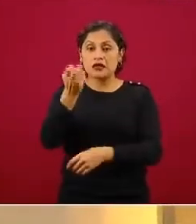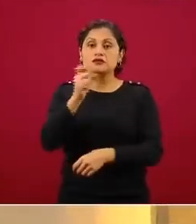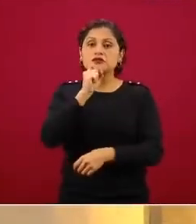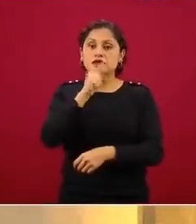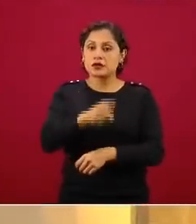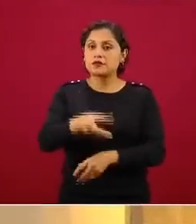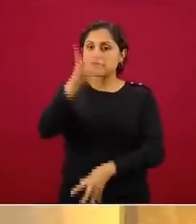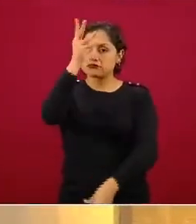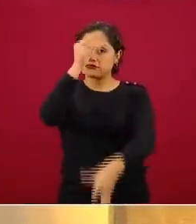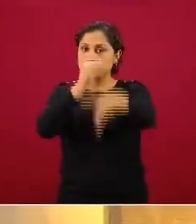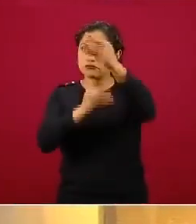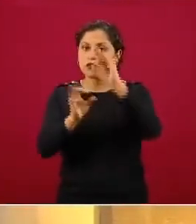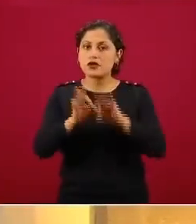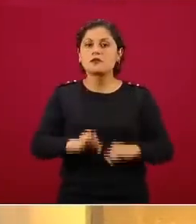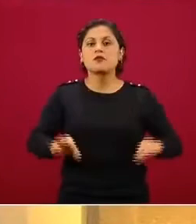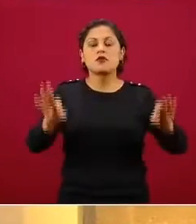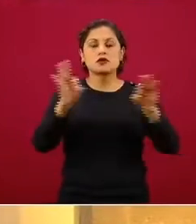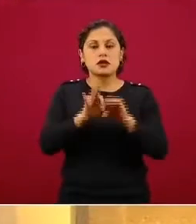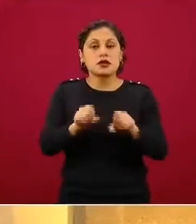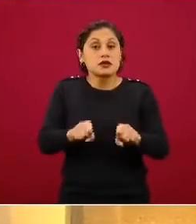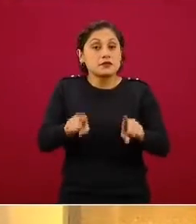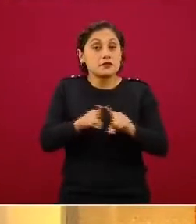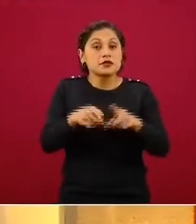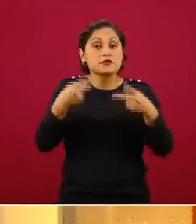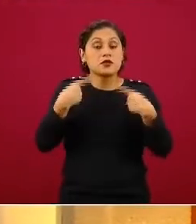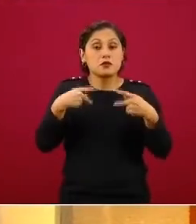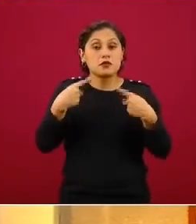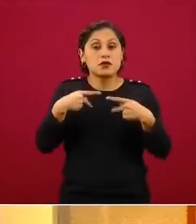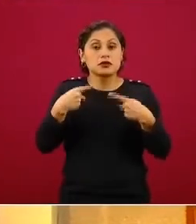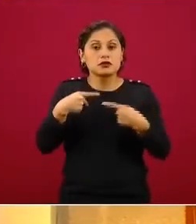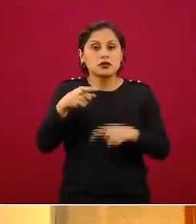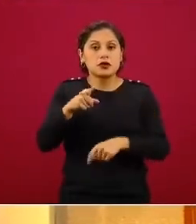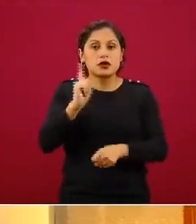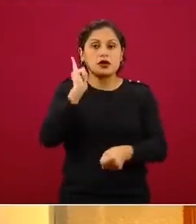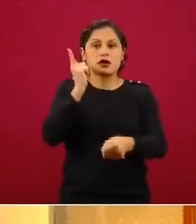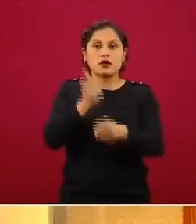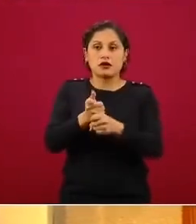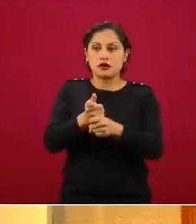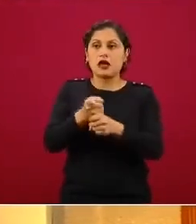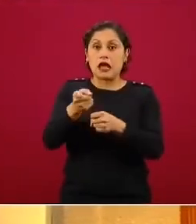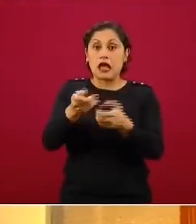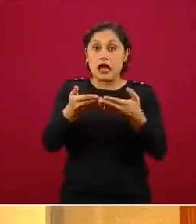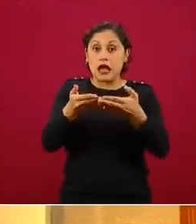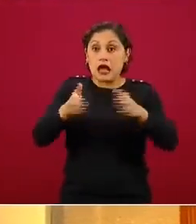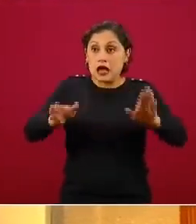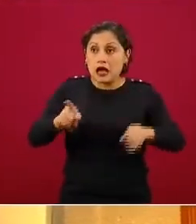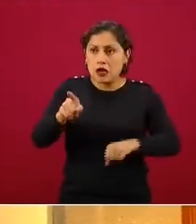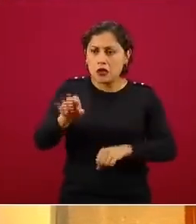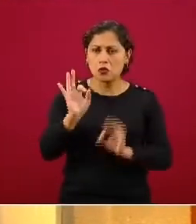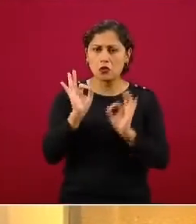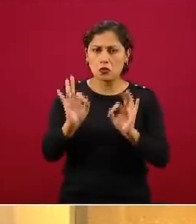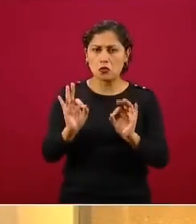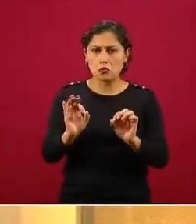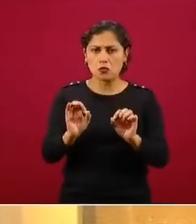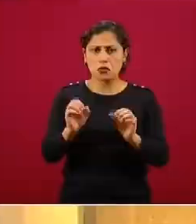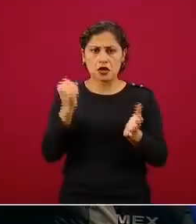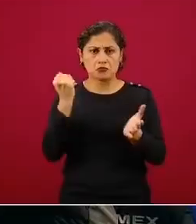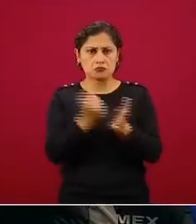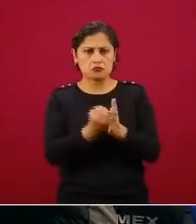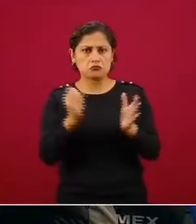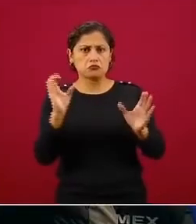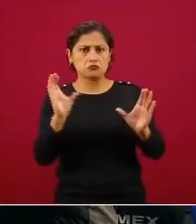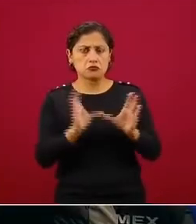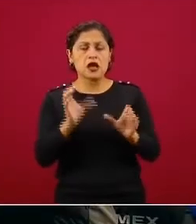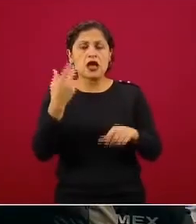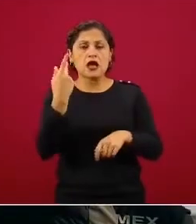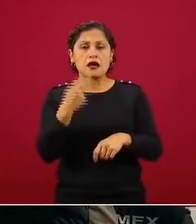importante que los clientes mismos puedan decir cuando alguien ha aperturado, que quizá tiene su registro, pero no está haciendo las cosas bien. La